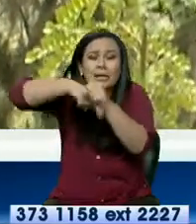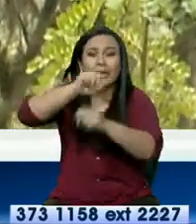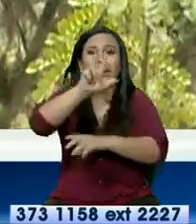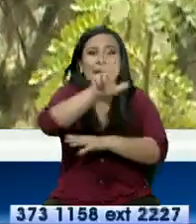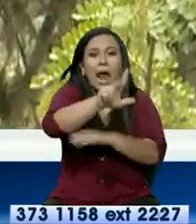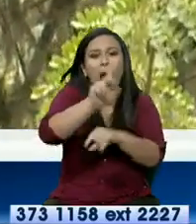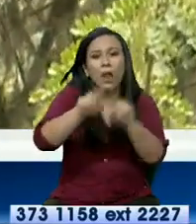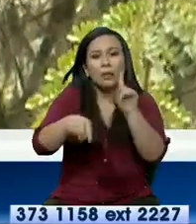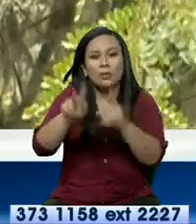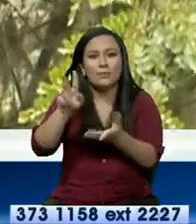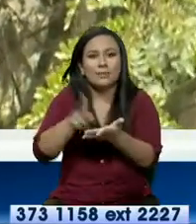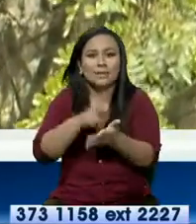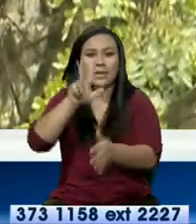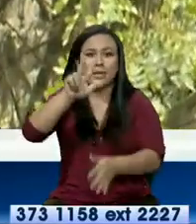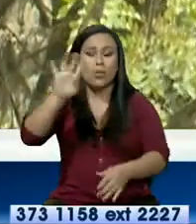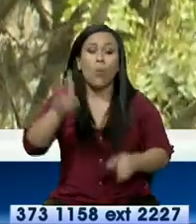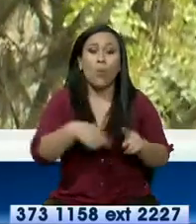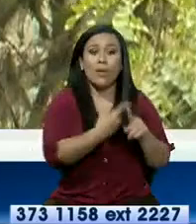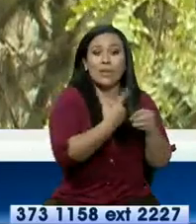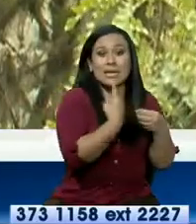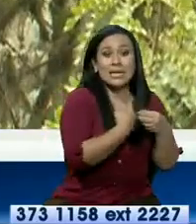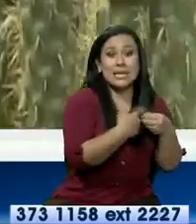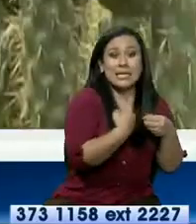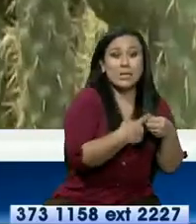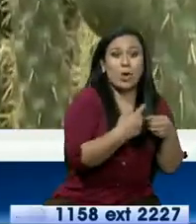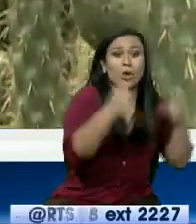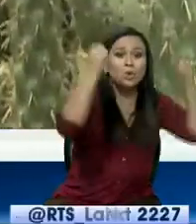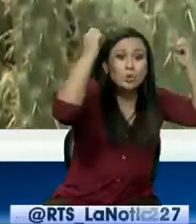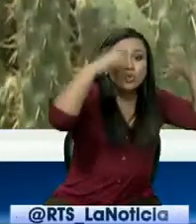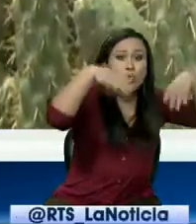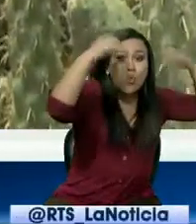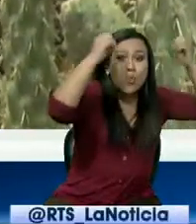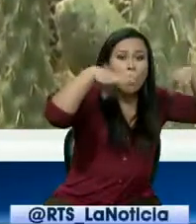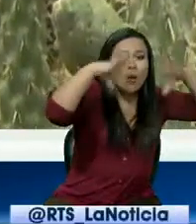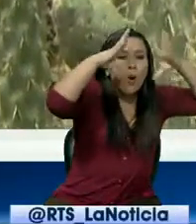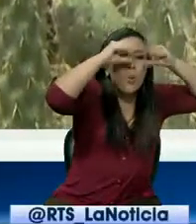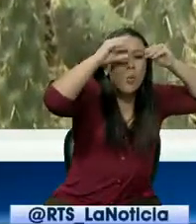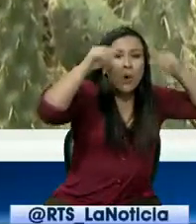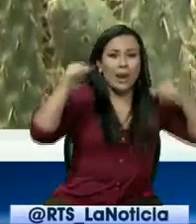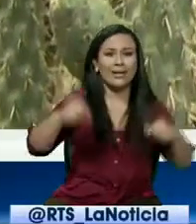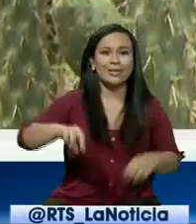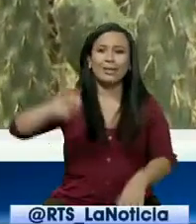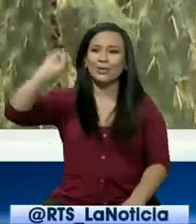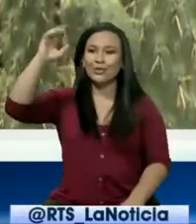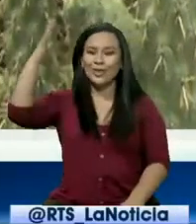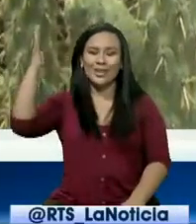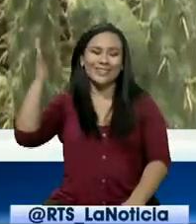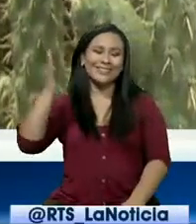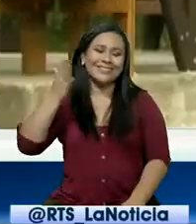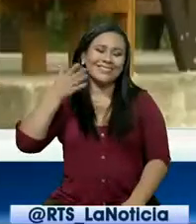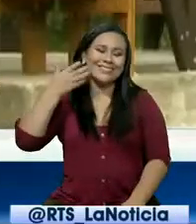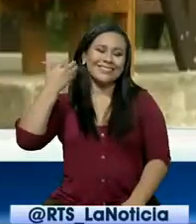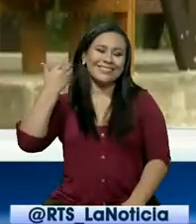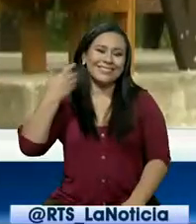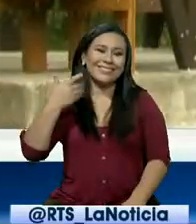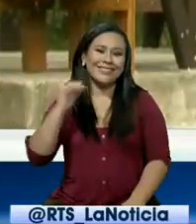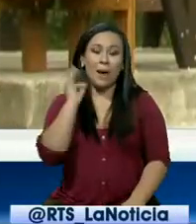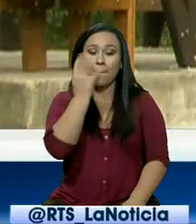grados. Cuando en Quito o en otros lugares esté lloviendo o nublado, vengan aquí a Jerusalén. Aquí tenemos